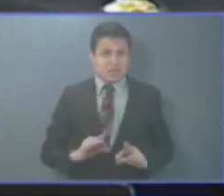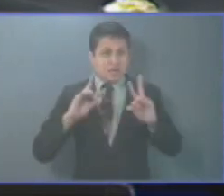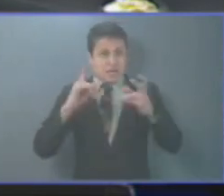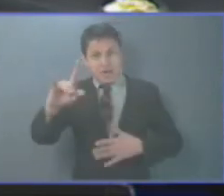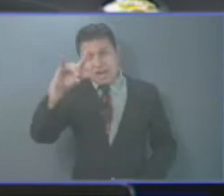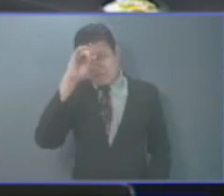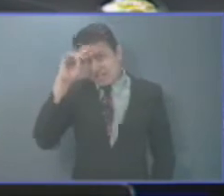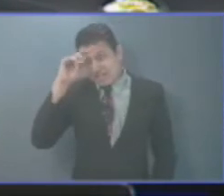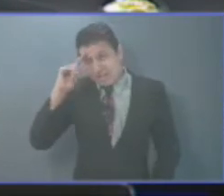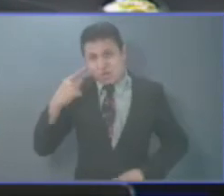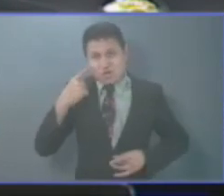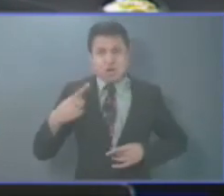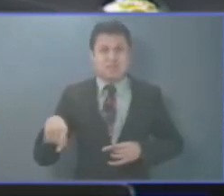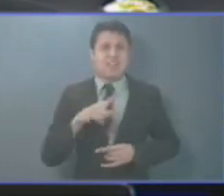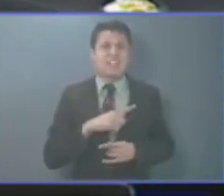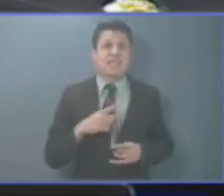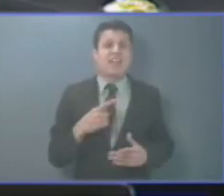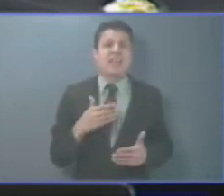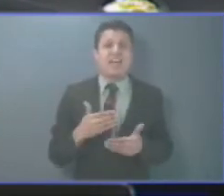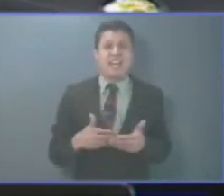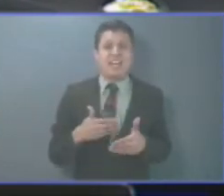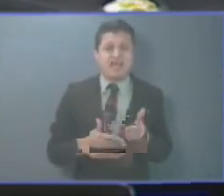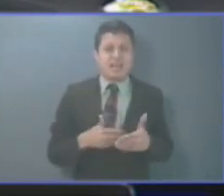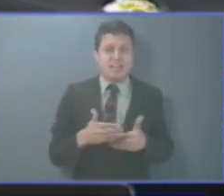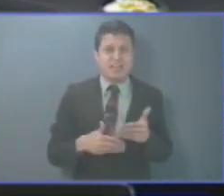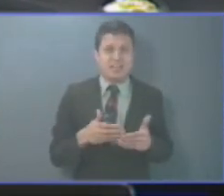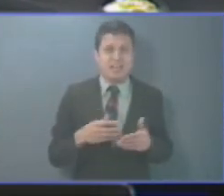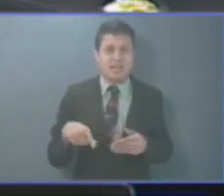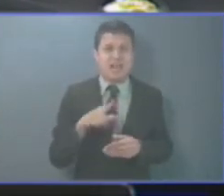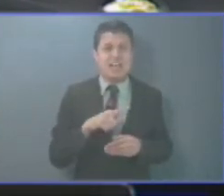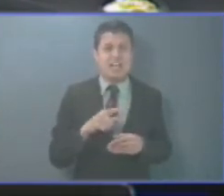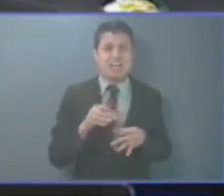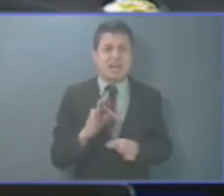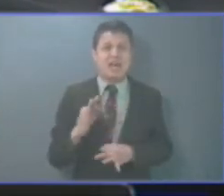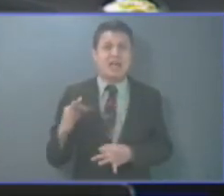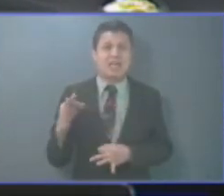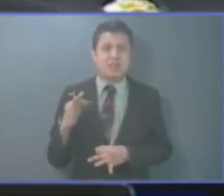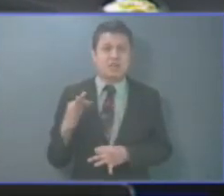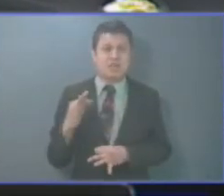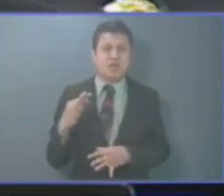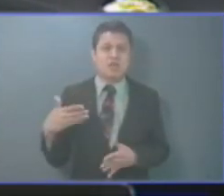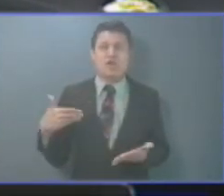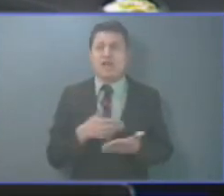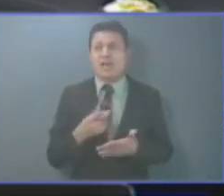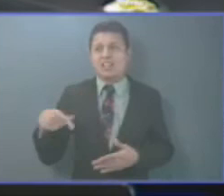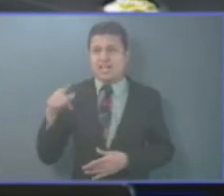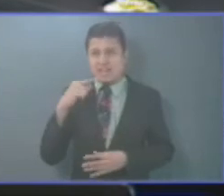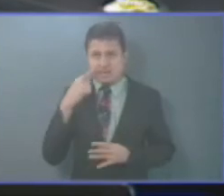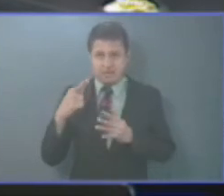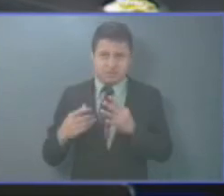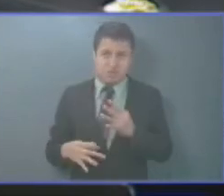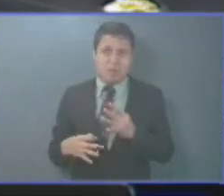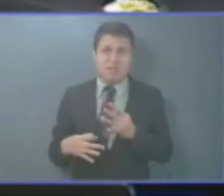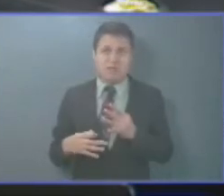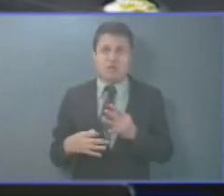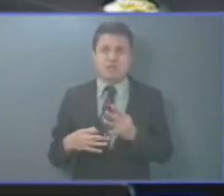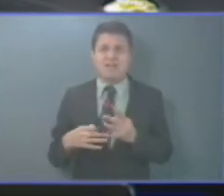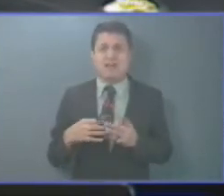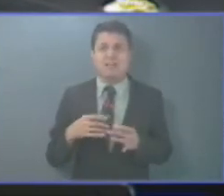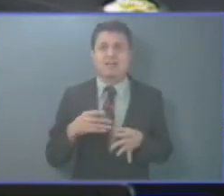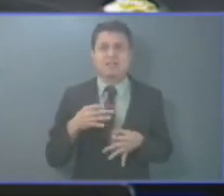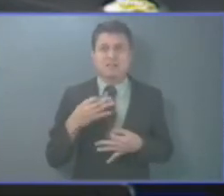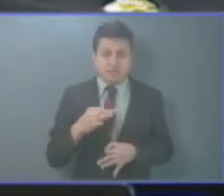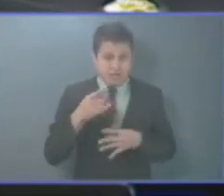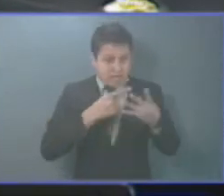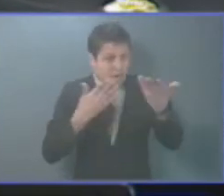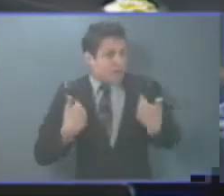trabajo, a la seguridad, a la cultura, a una identidad específica y se sanciona a quien falte a estos